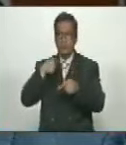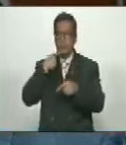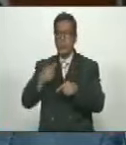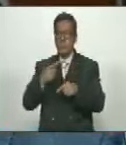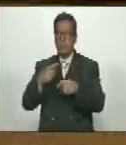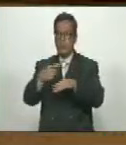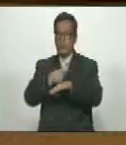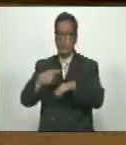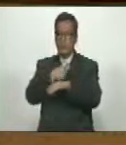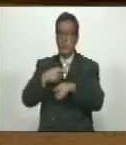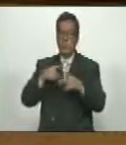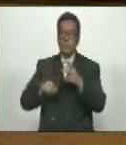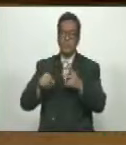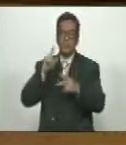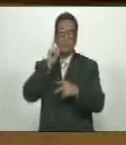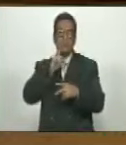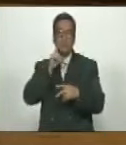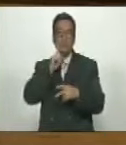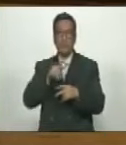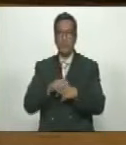y yo he buscado y resulta que es mentira